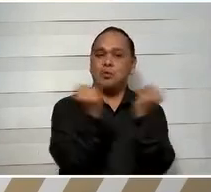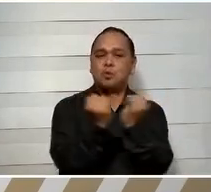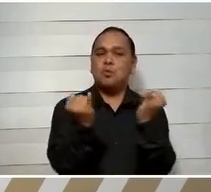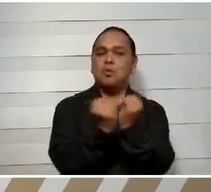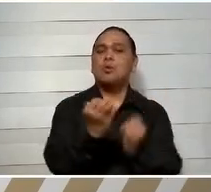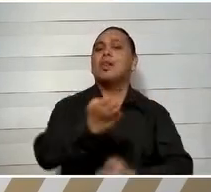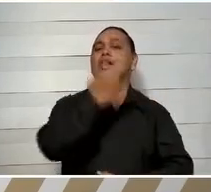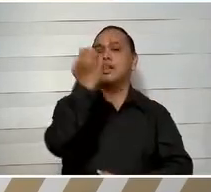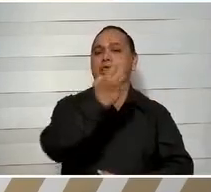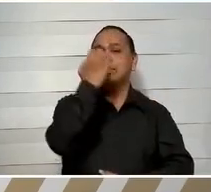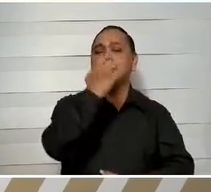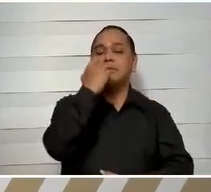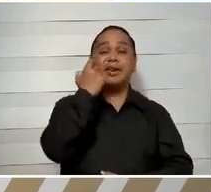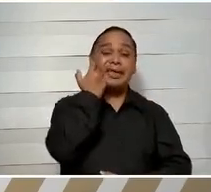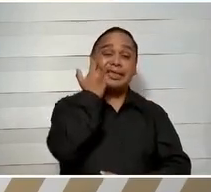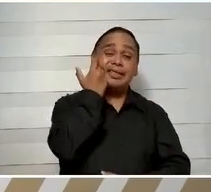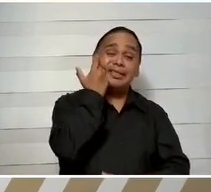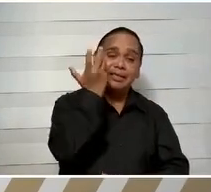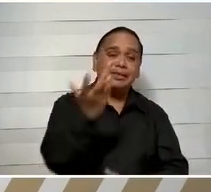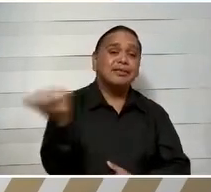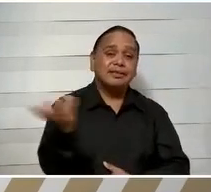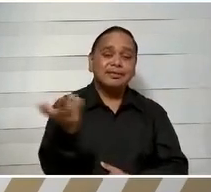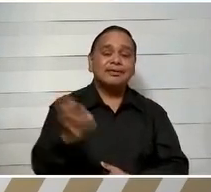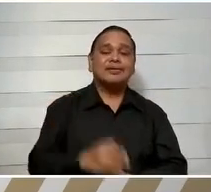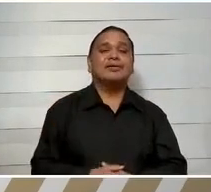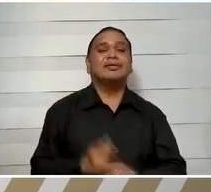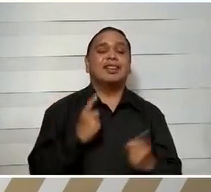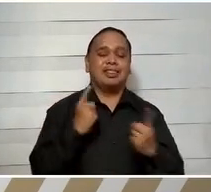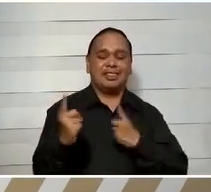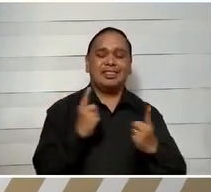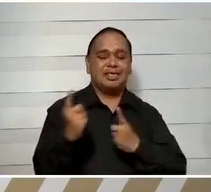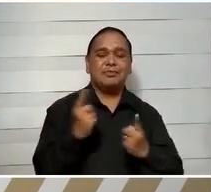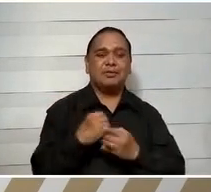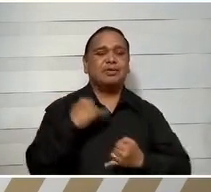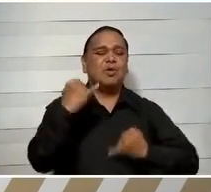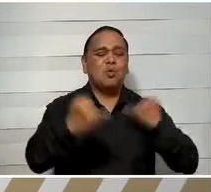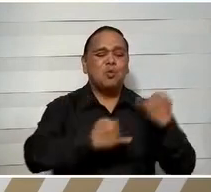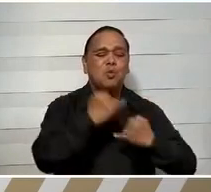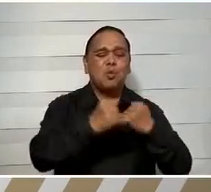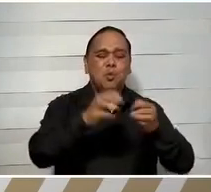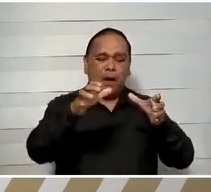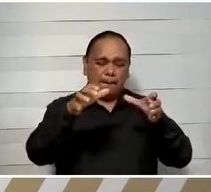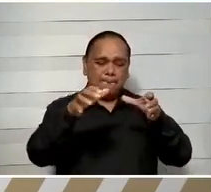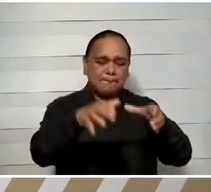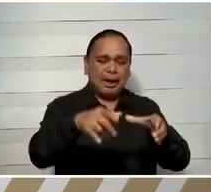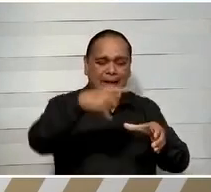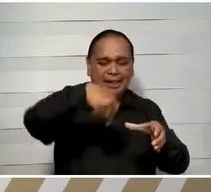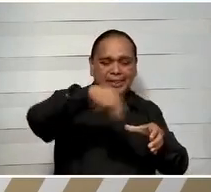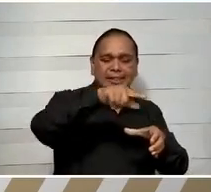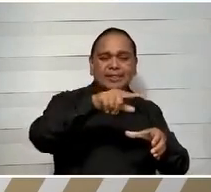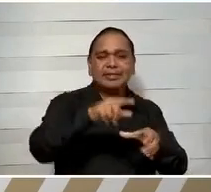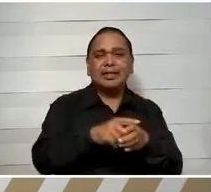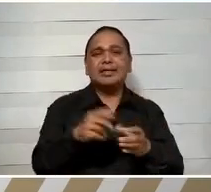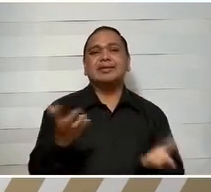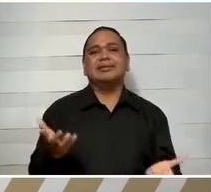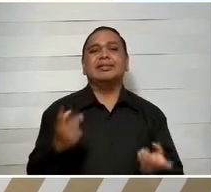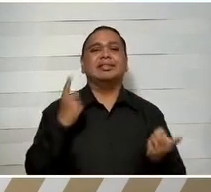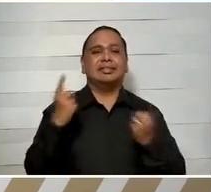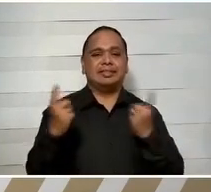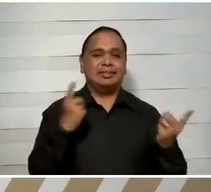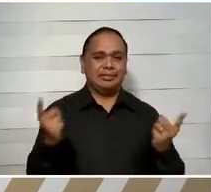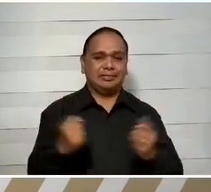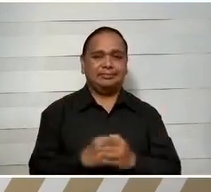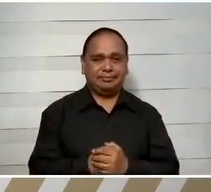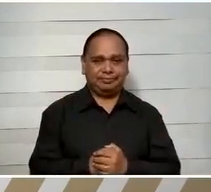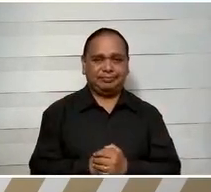quieren tener su propia cancha porque realmente se vuelve un centro de convivencia y de deporte. Así es, gobernadora. Otra